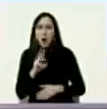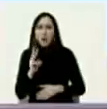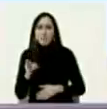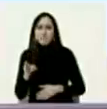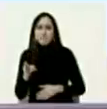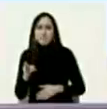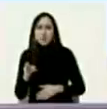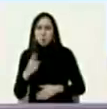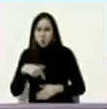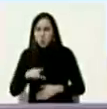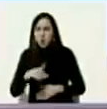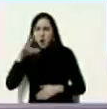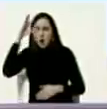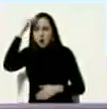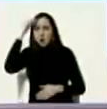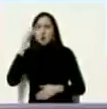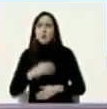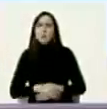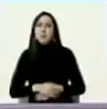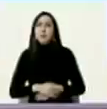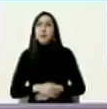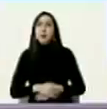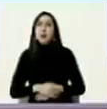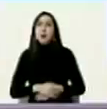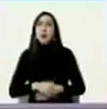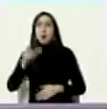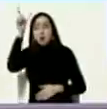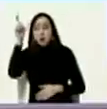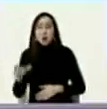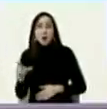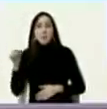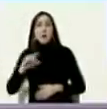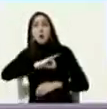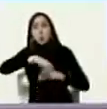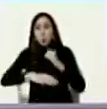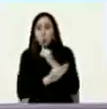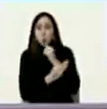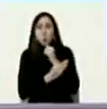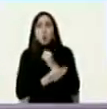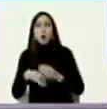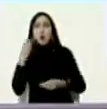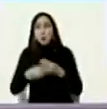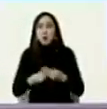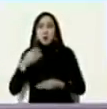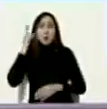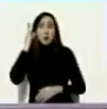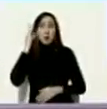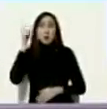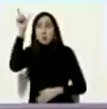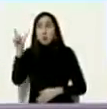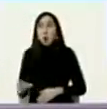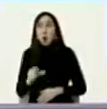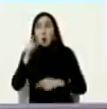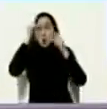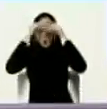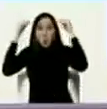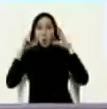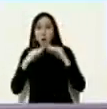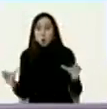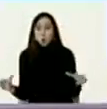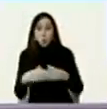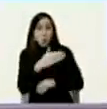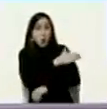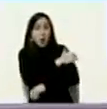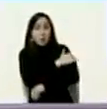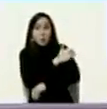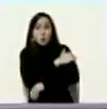¿ustedes se acuerdan a María Corina Machado? a Juan Guaidó a Julio Borges a toda esta gente